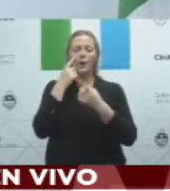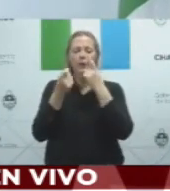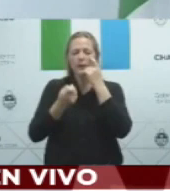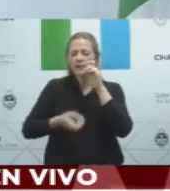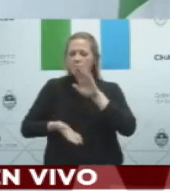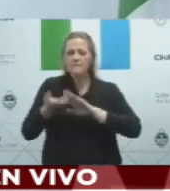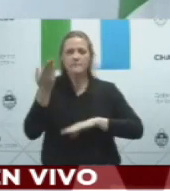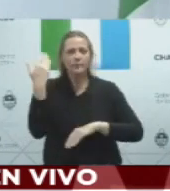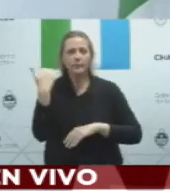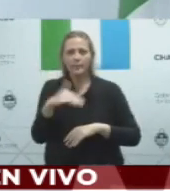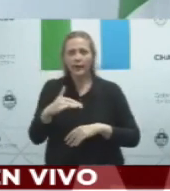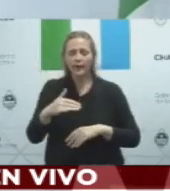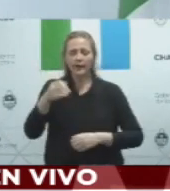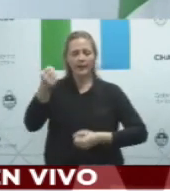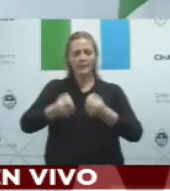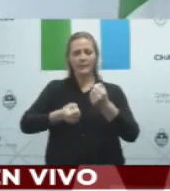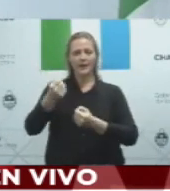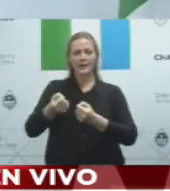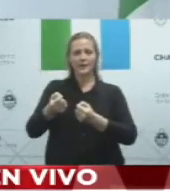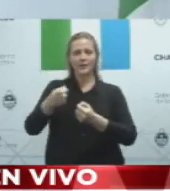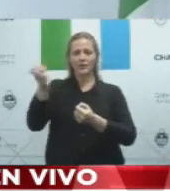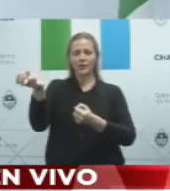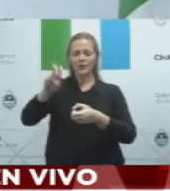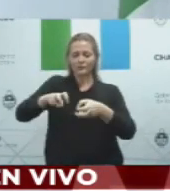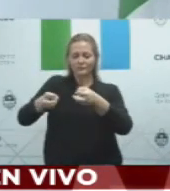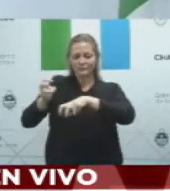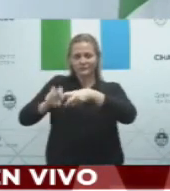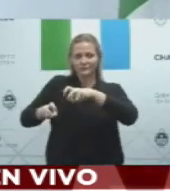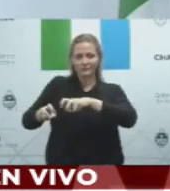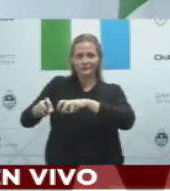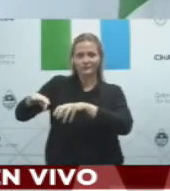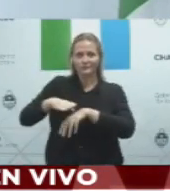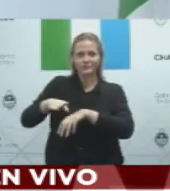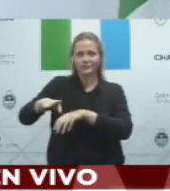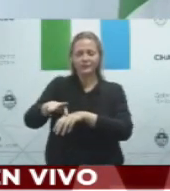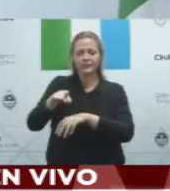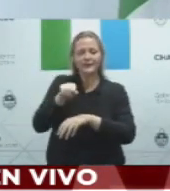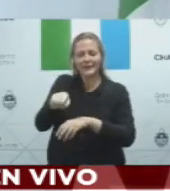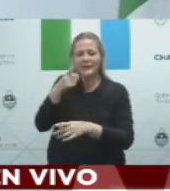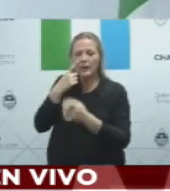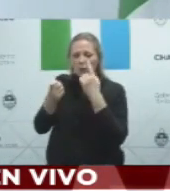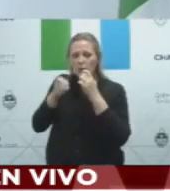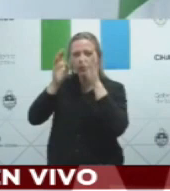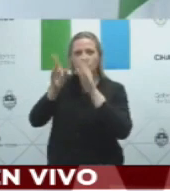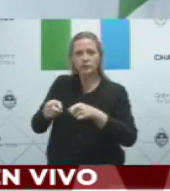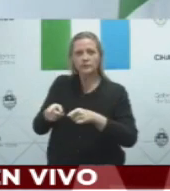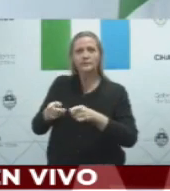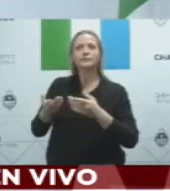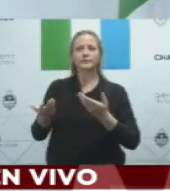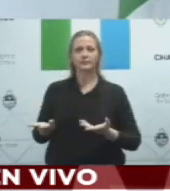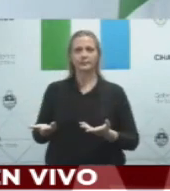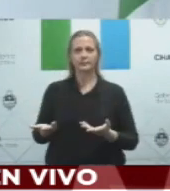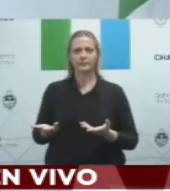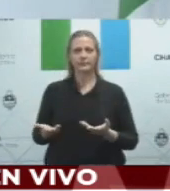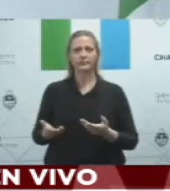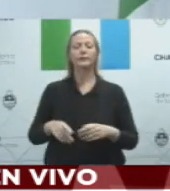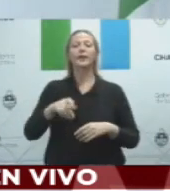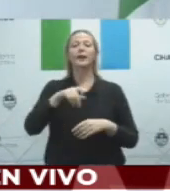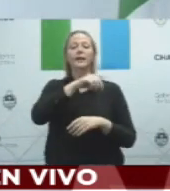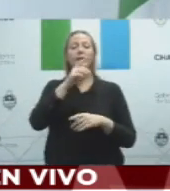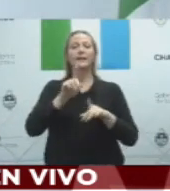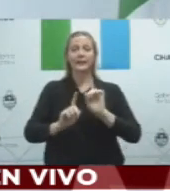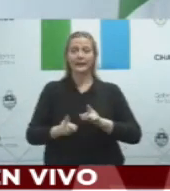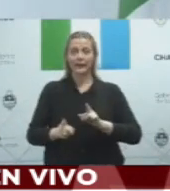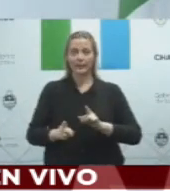inteligente. Esto significa también la agrupación de los casos donde se están registrando y a su vez también vamos a utilizar